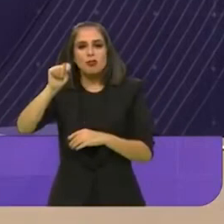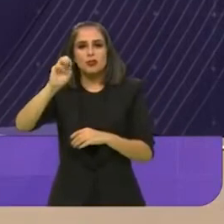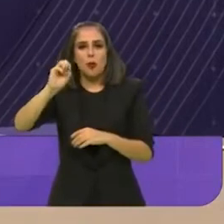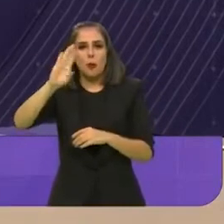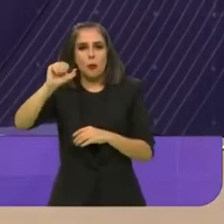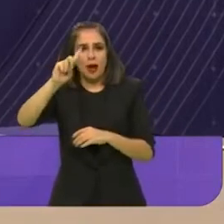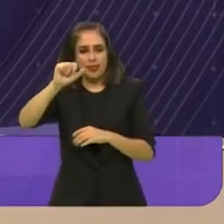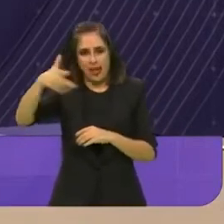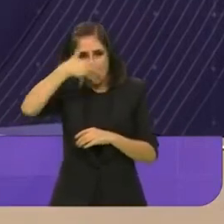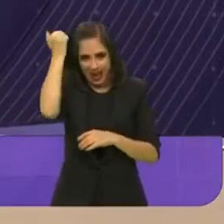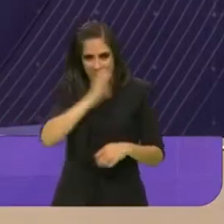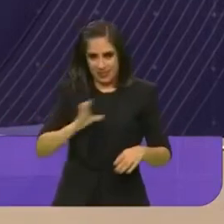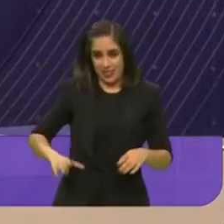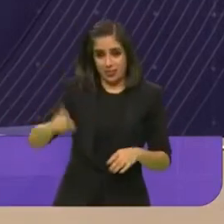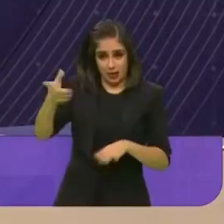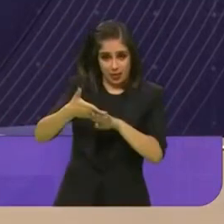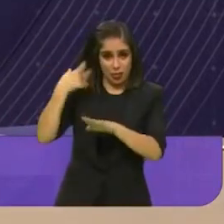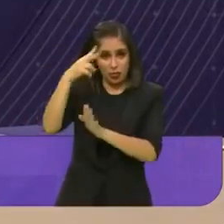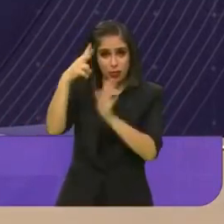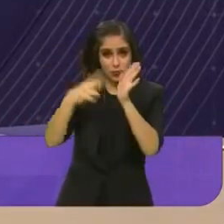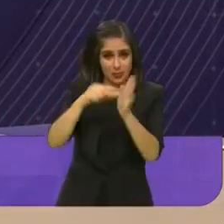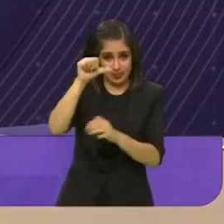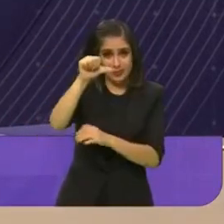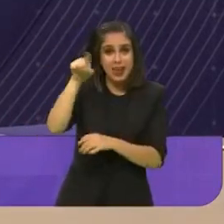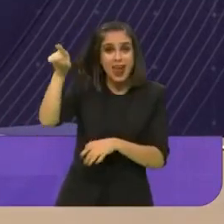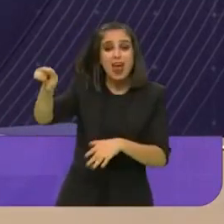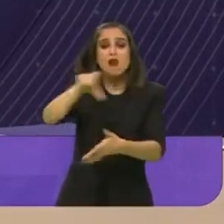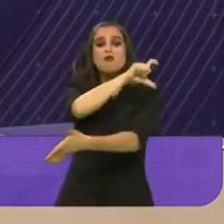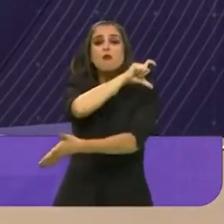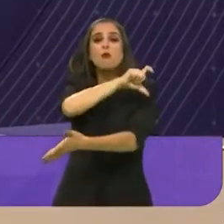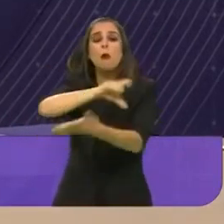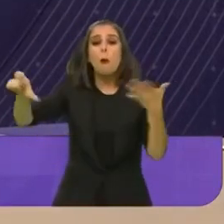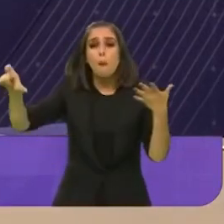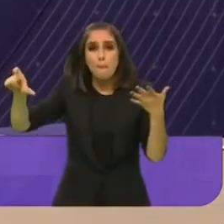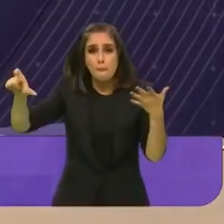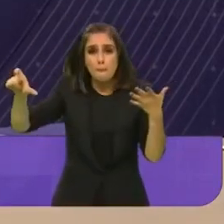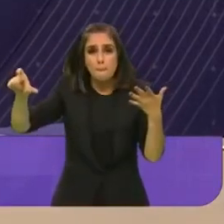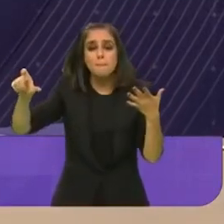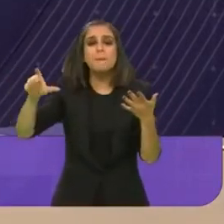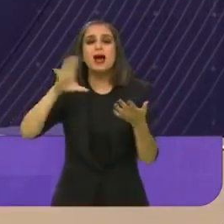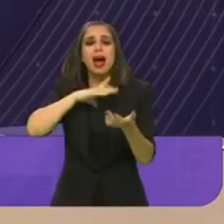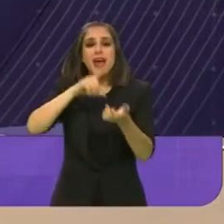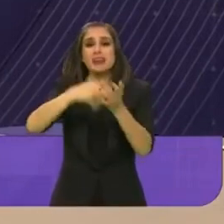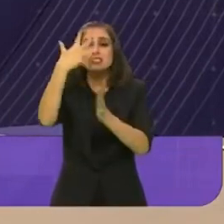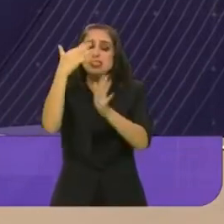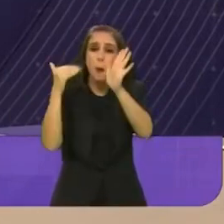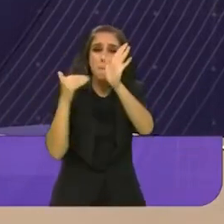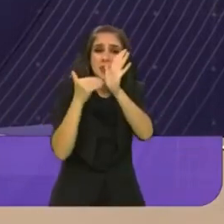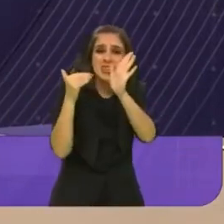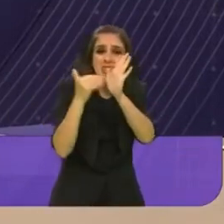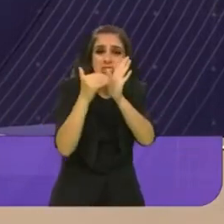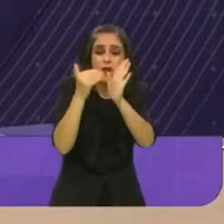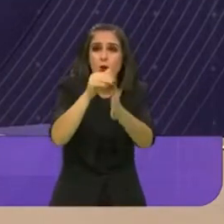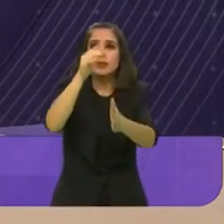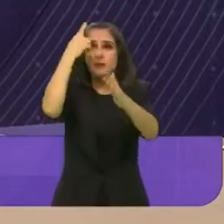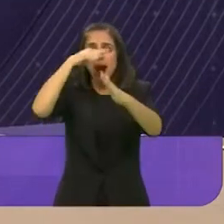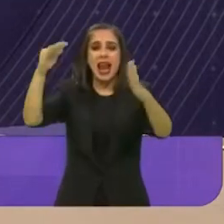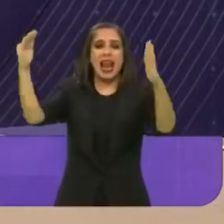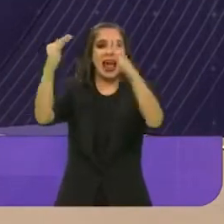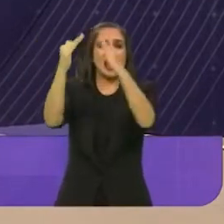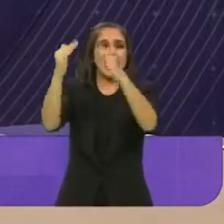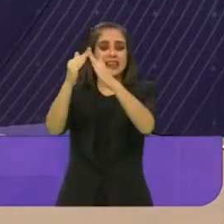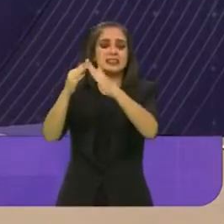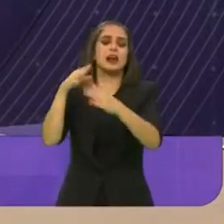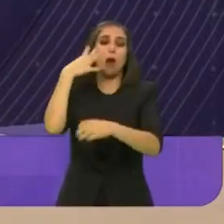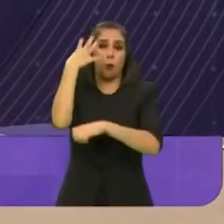pesos. En 2016, adquirió un crédito de 5 millones para una casa. Cuatro